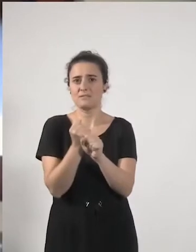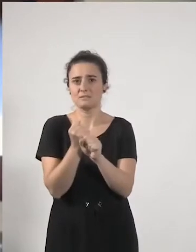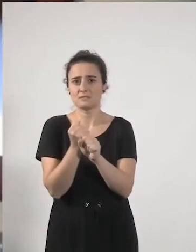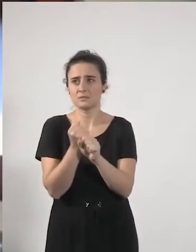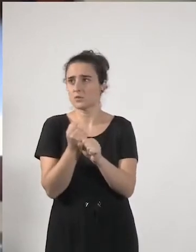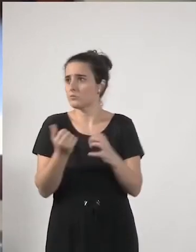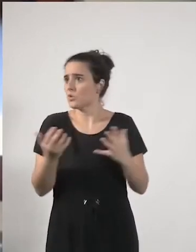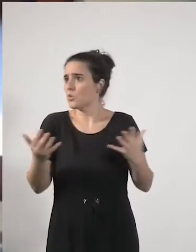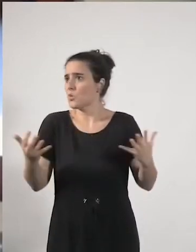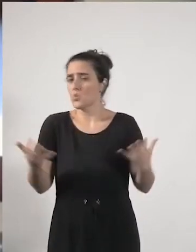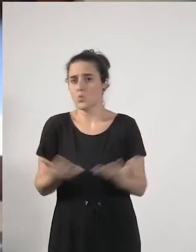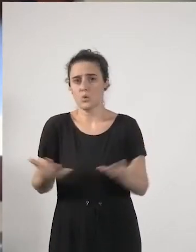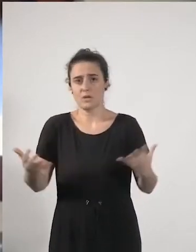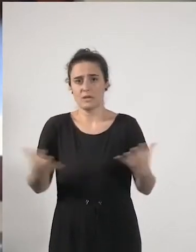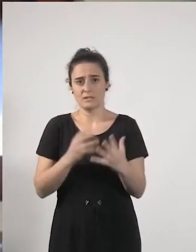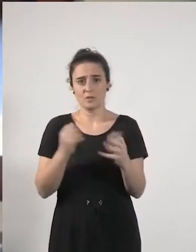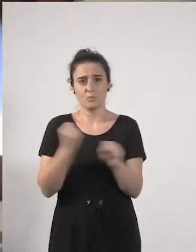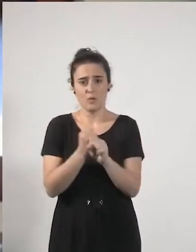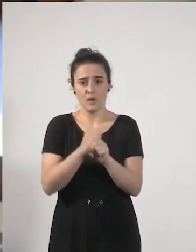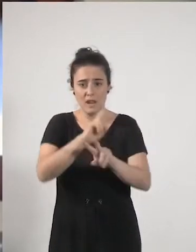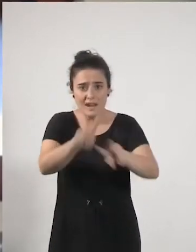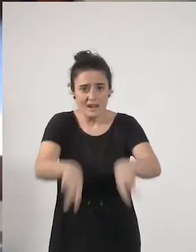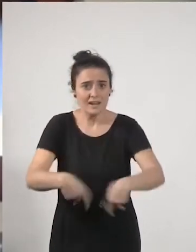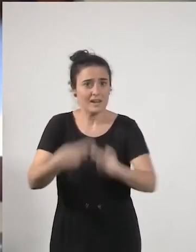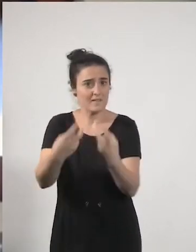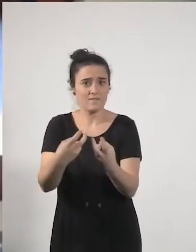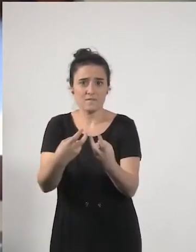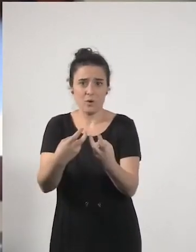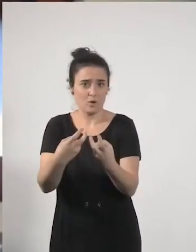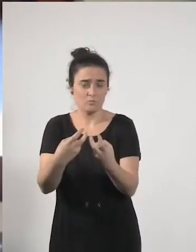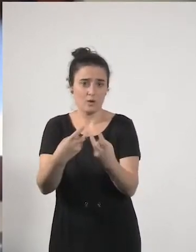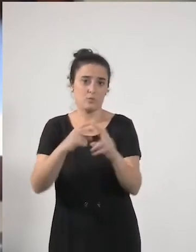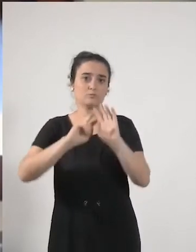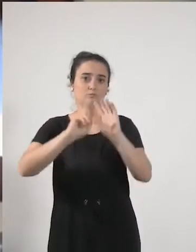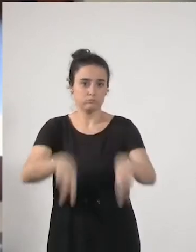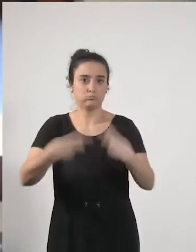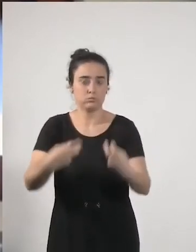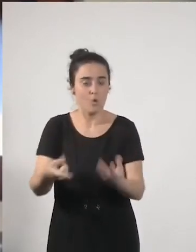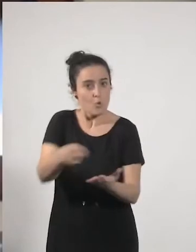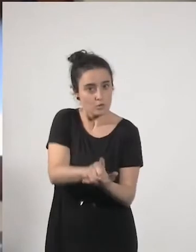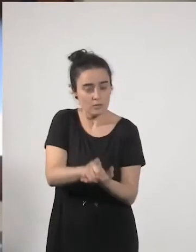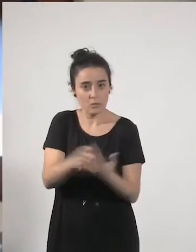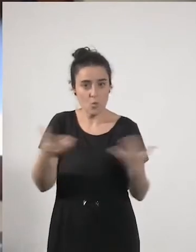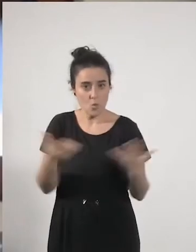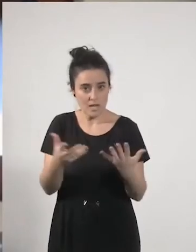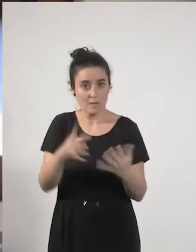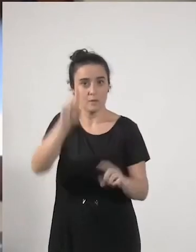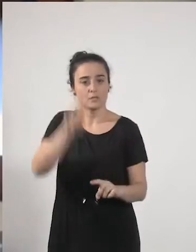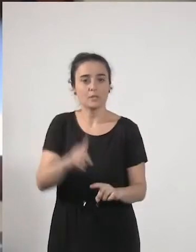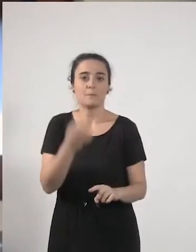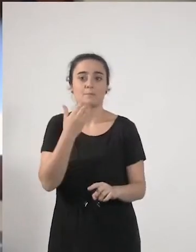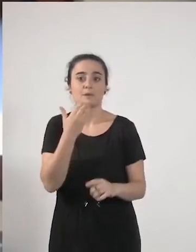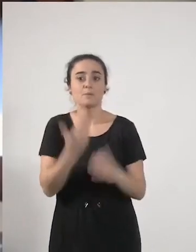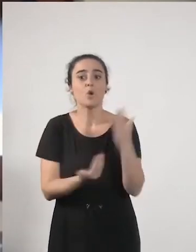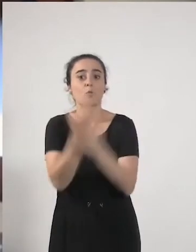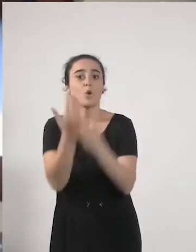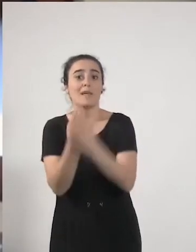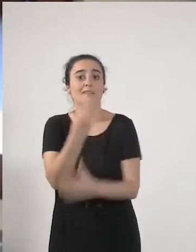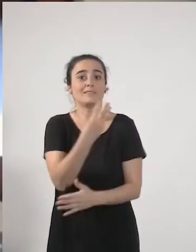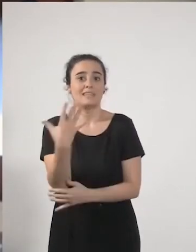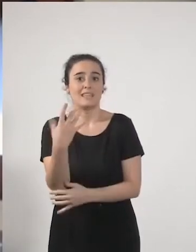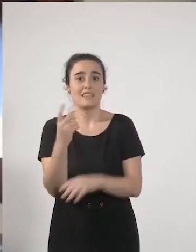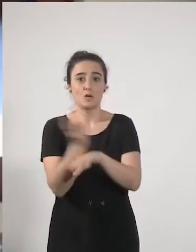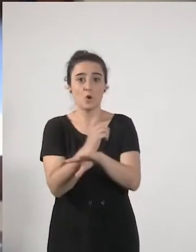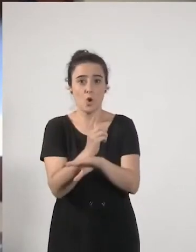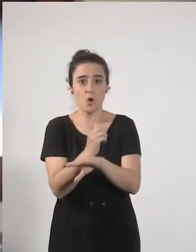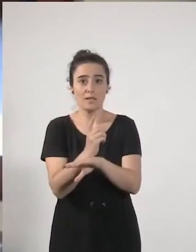eliminar la reforma laboral revertir la reforma laboral pero también es urgente luchar por una jornada de 35 horas en